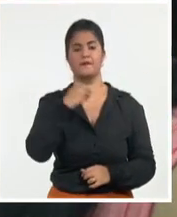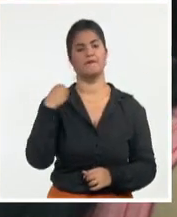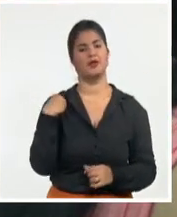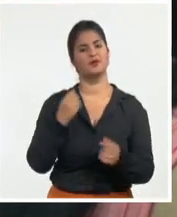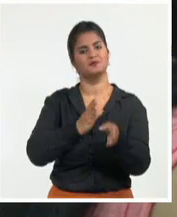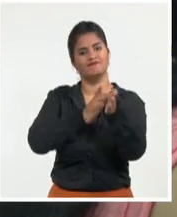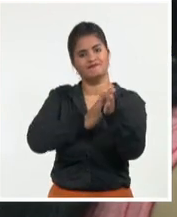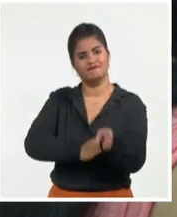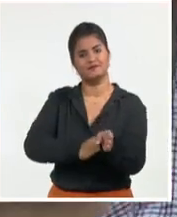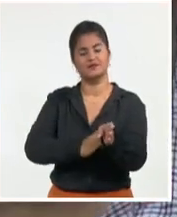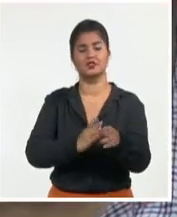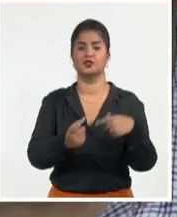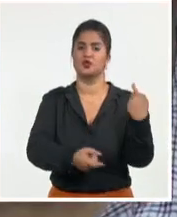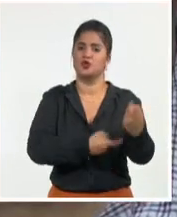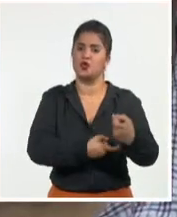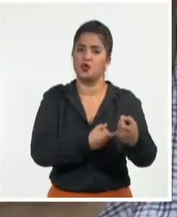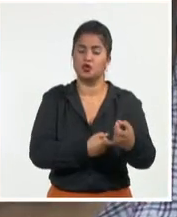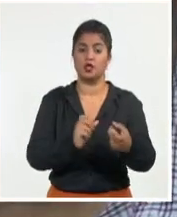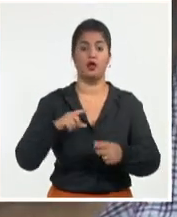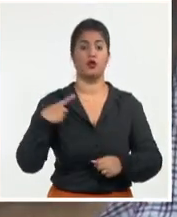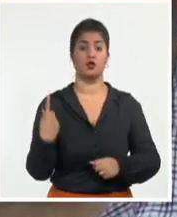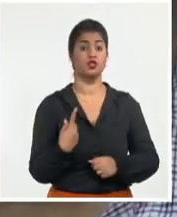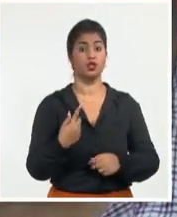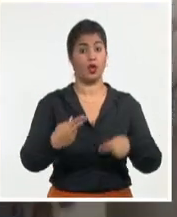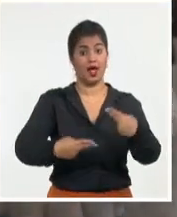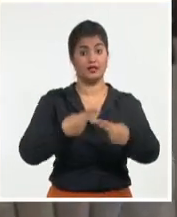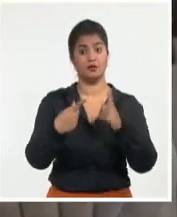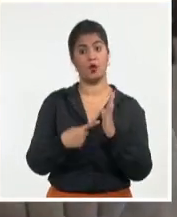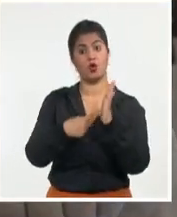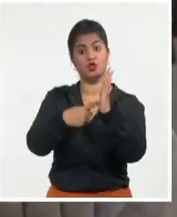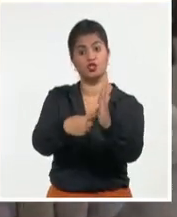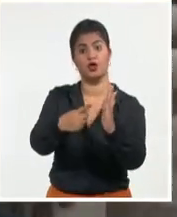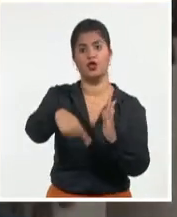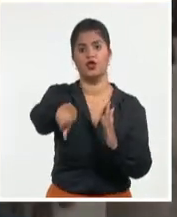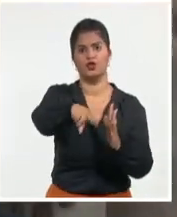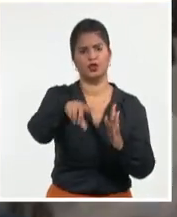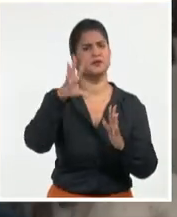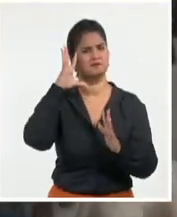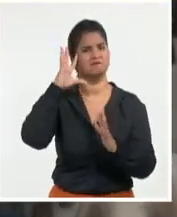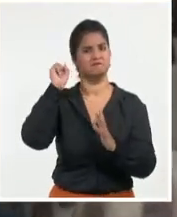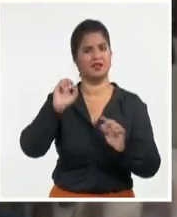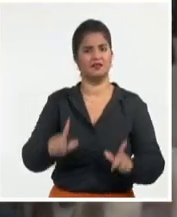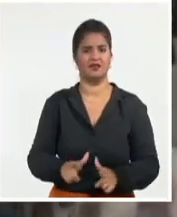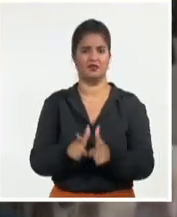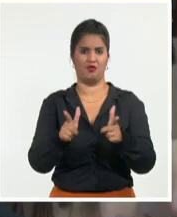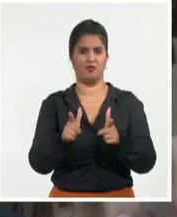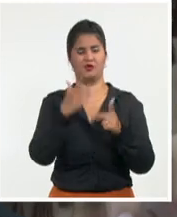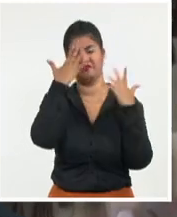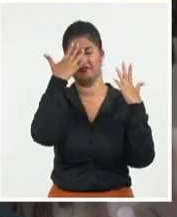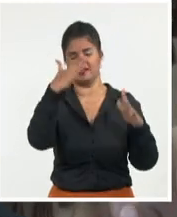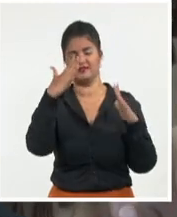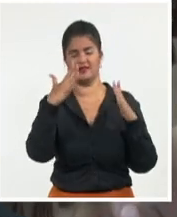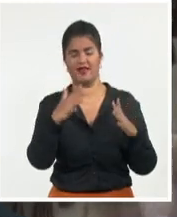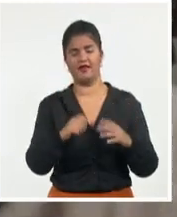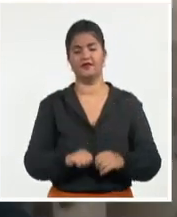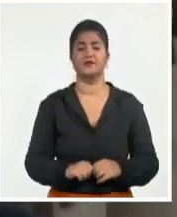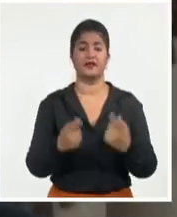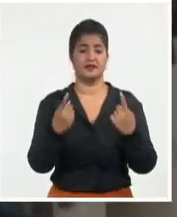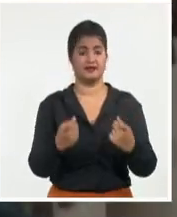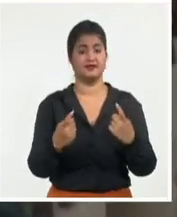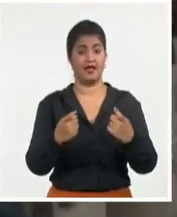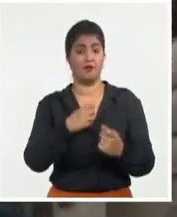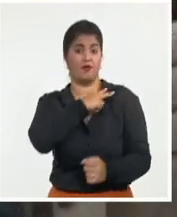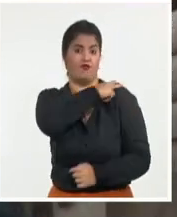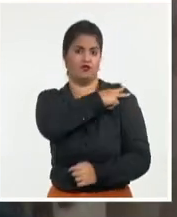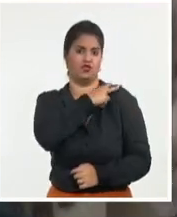receptivos ante las críticas. Esos son los cuadros que no hacen falta estos días, cuadros que reconocen que nos equivocamos y